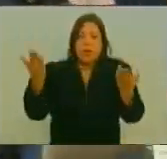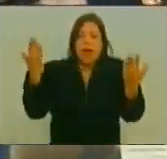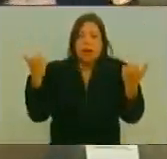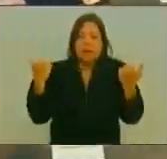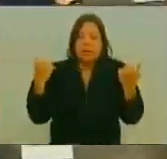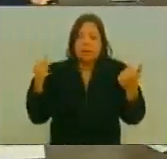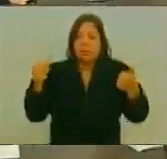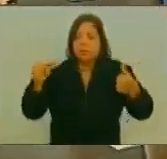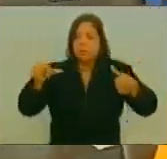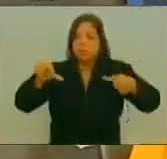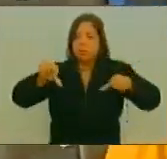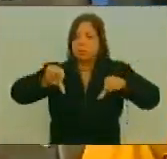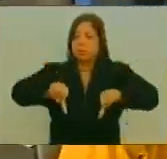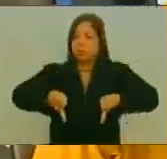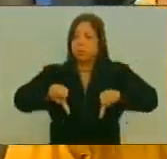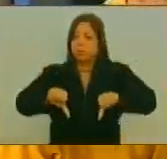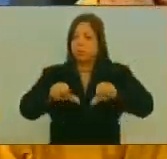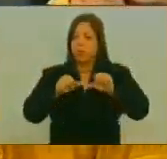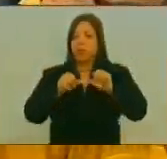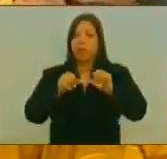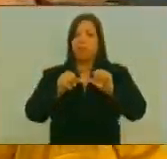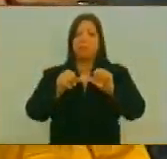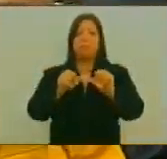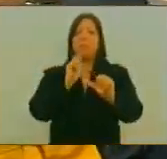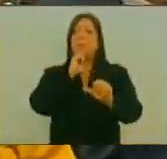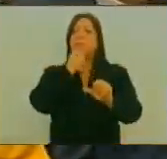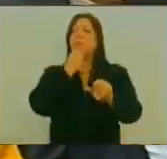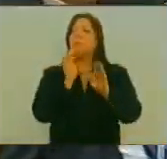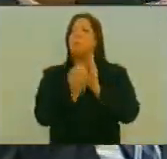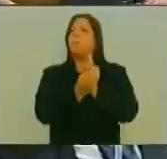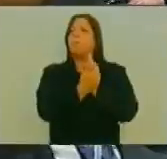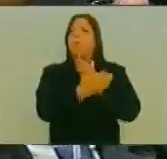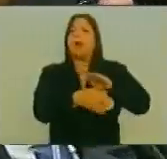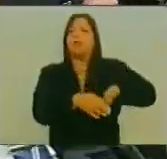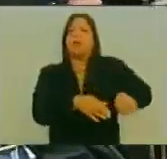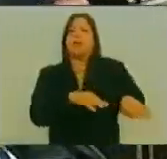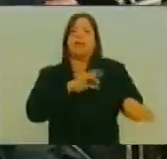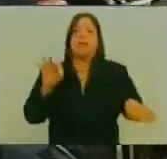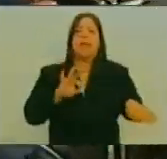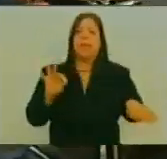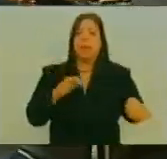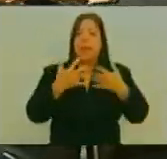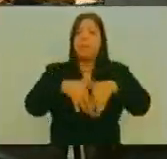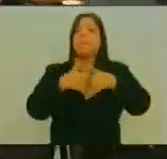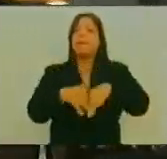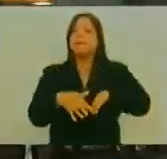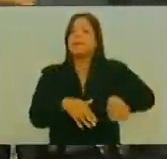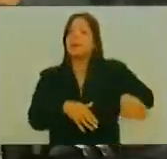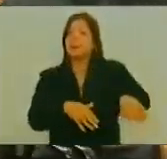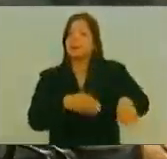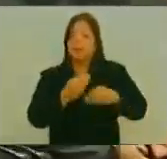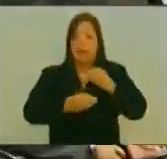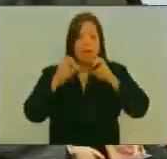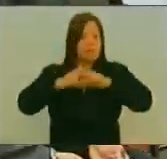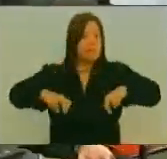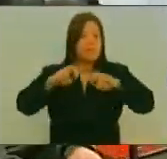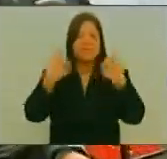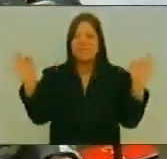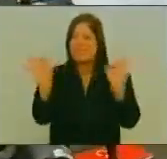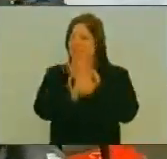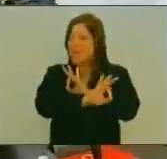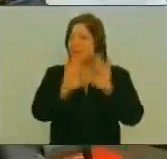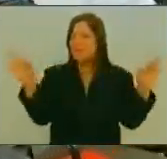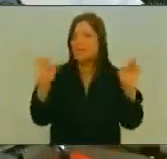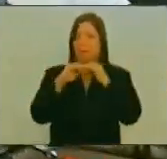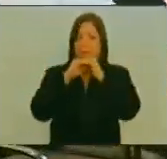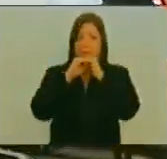Llevó Al sobreseguimiento De responsabilidad De estas empresas Sin llevarse a cabo Investigación